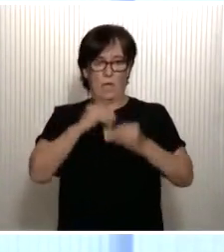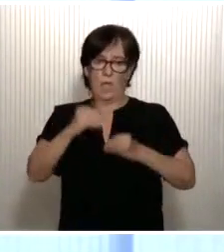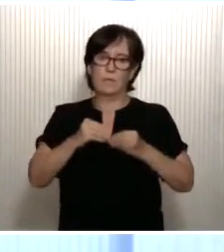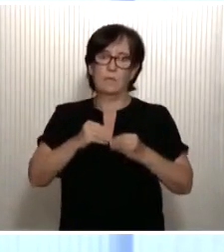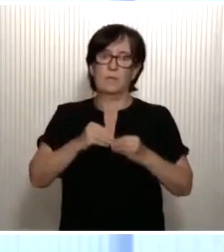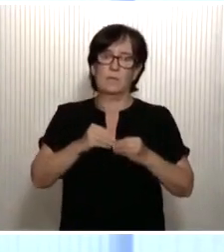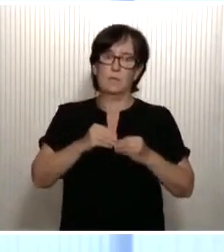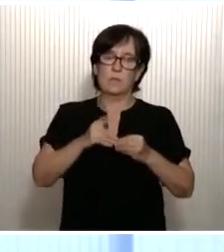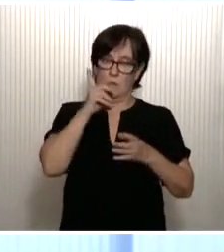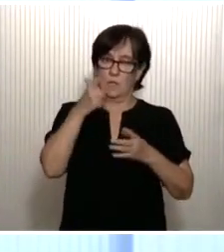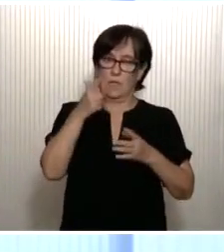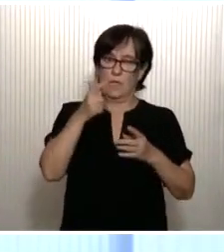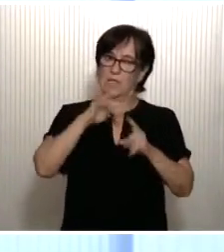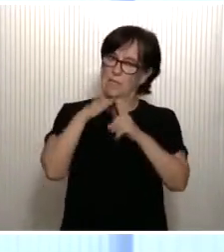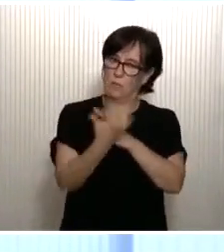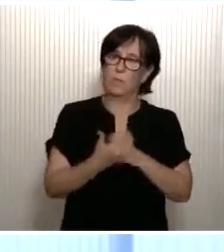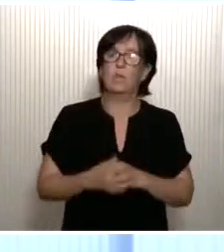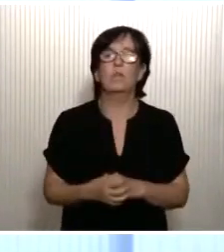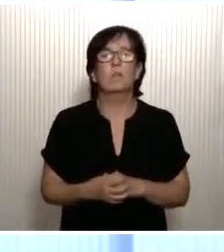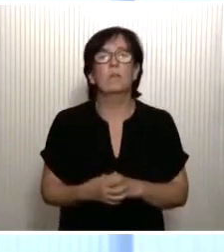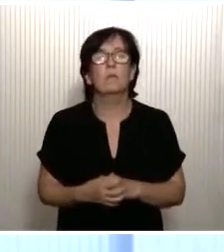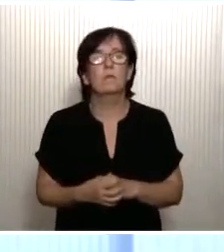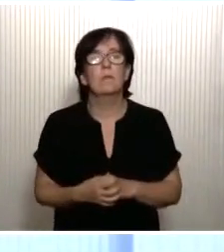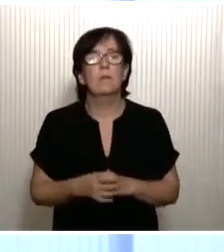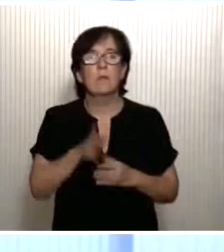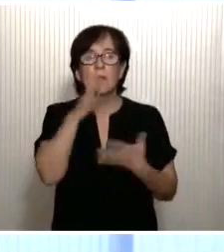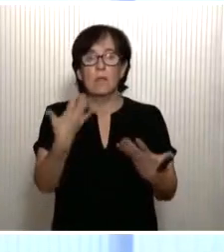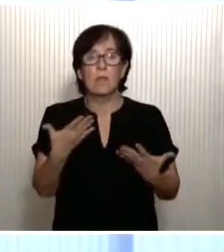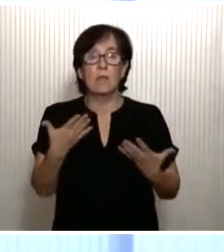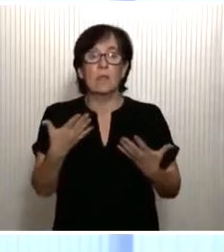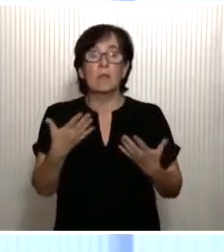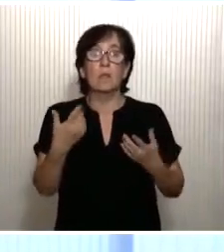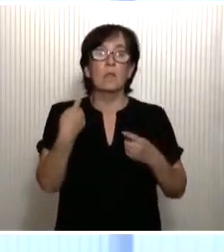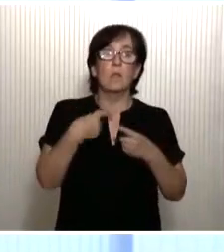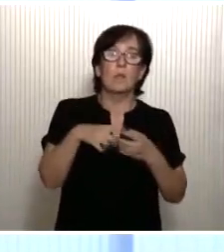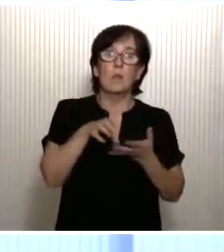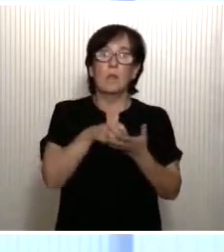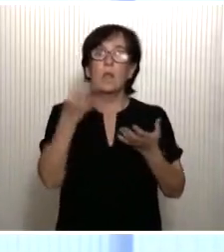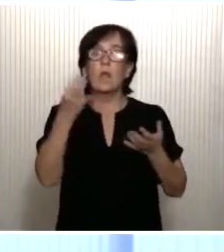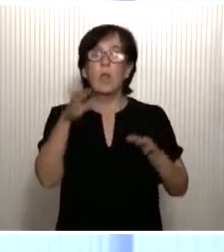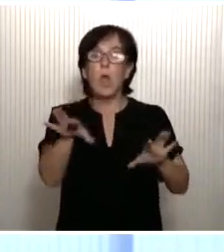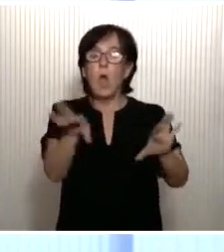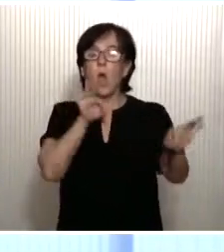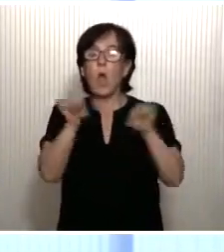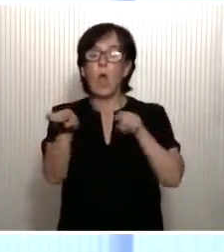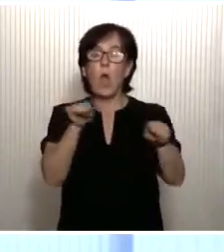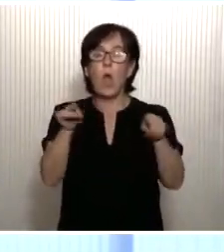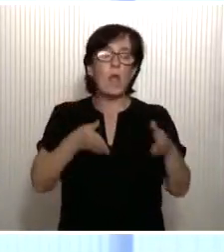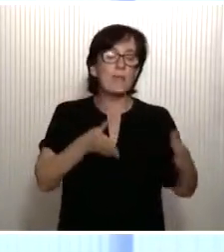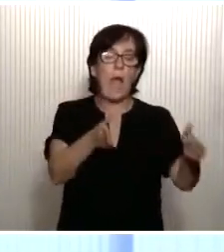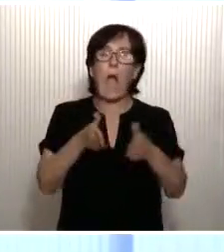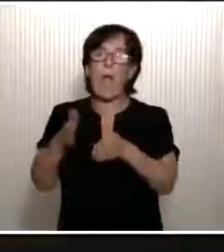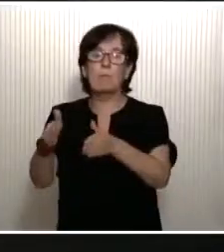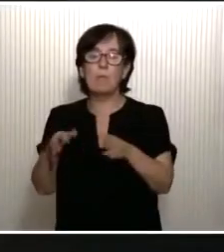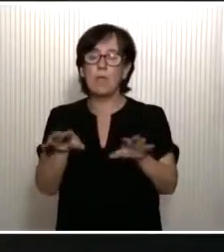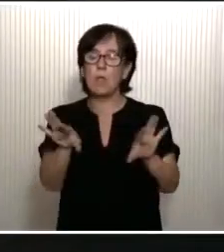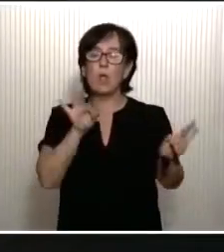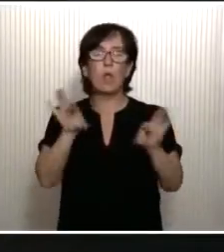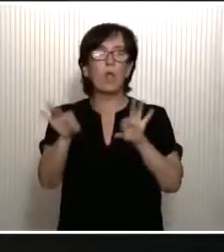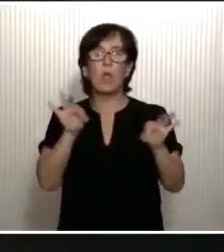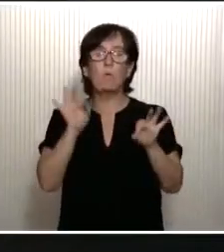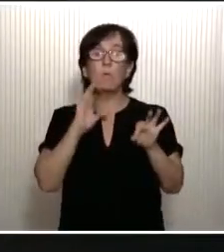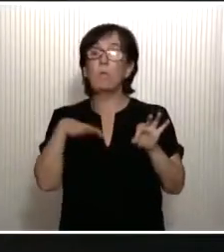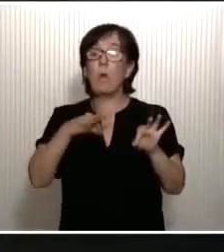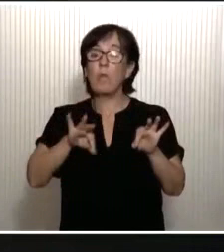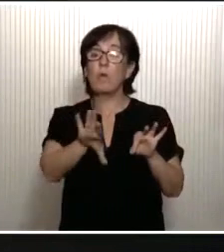estas circunstancias. Y estamos ante una disyuntiva y tenemos que optar entre dos caminos. Podemos optar por la